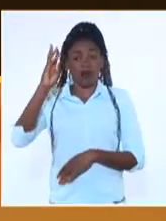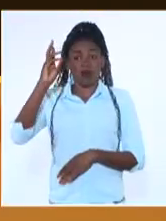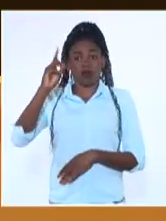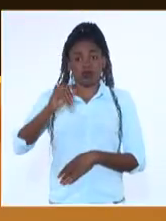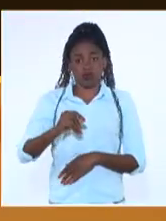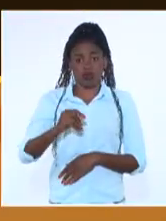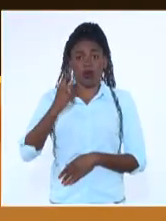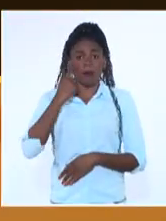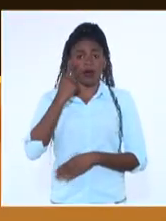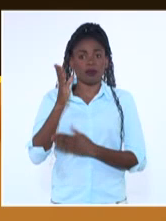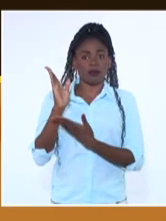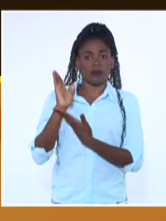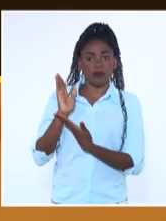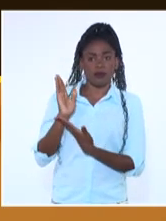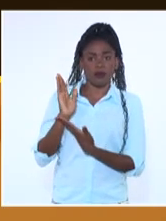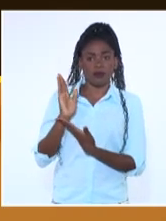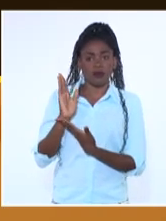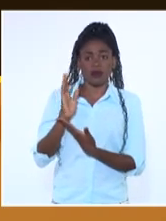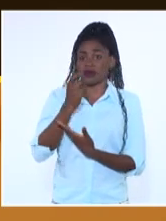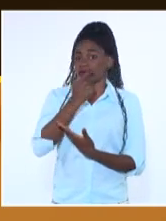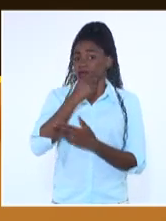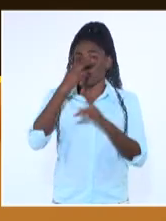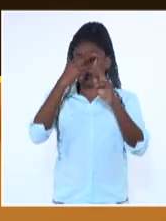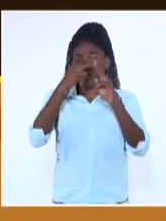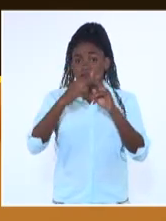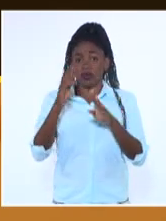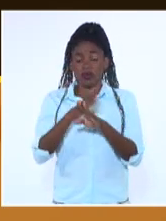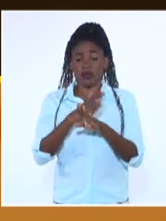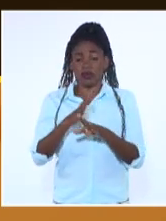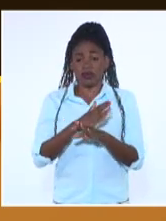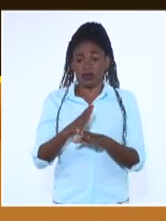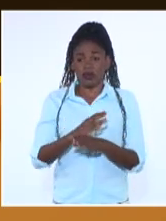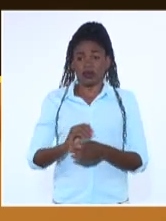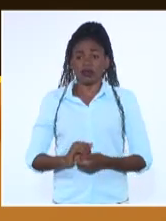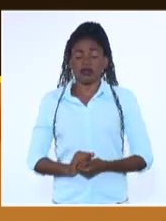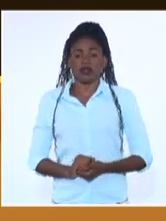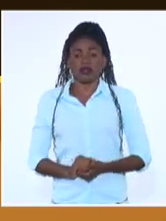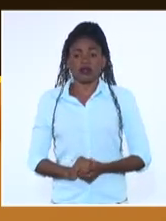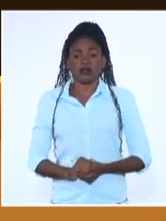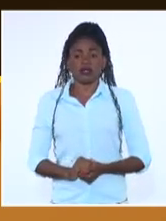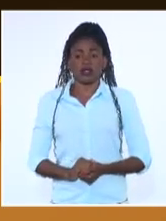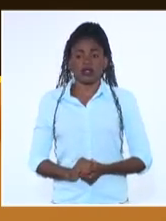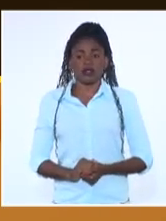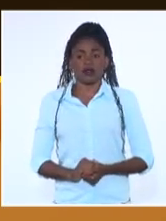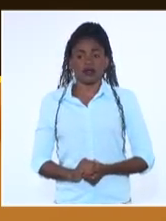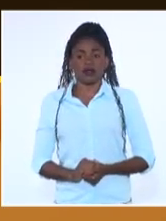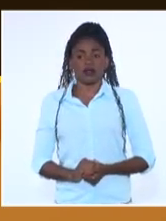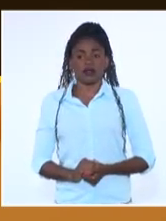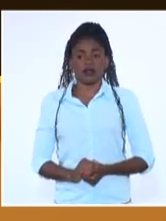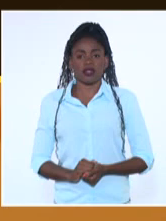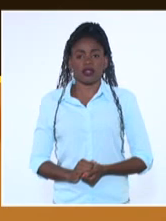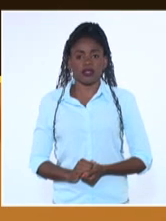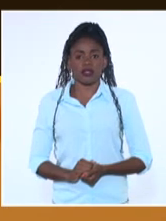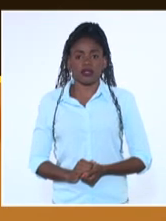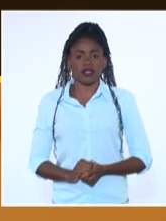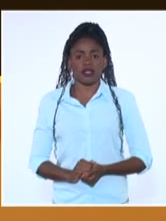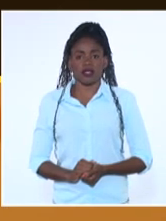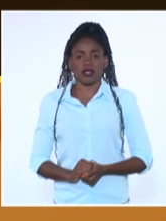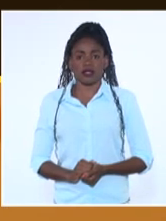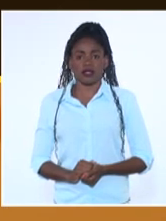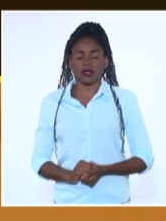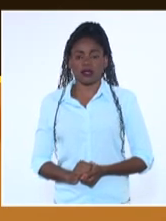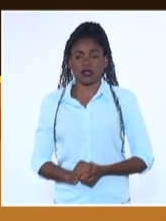Ahí lo tenemos en esta tabla. Las caries, que son los daños que producen bacterias mediante ácidos que atacan la superficie del diente o esmalte. También la